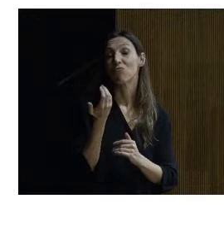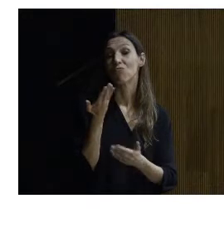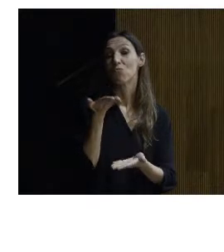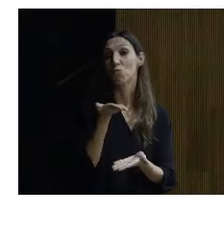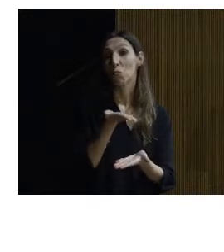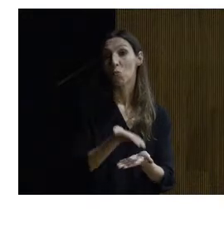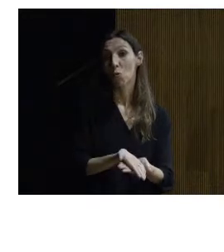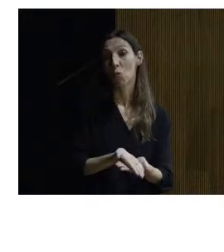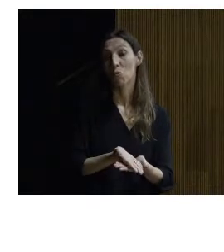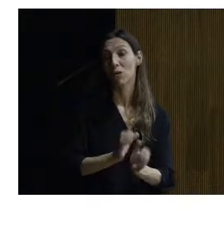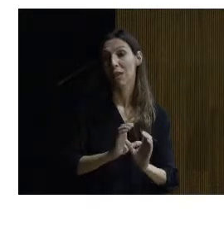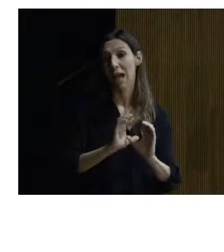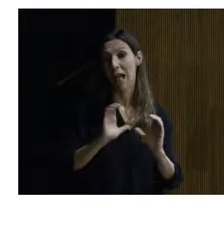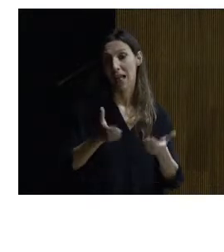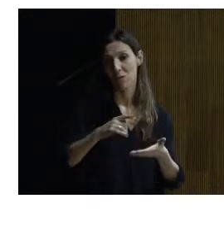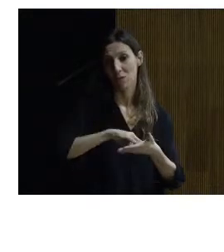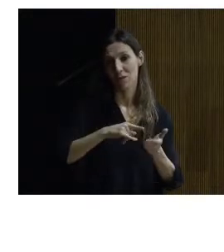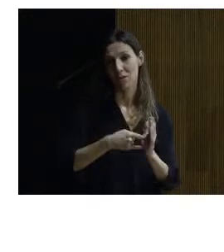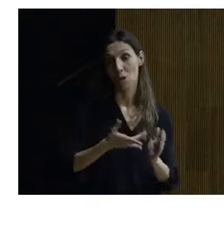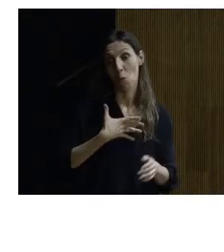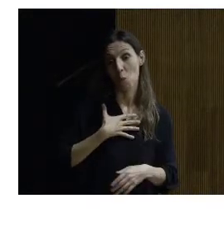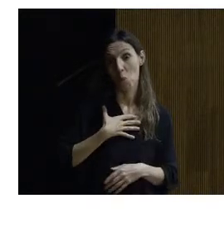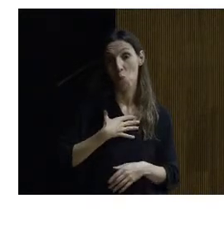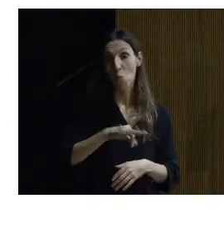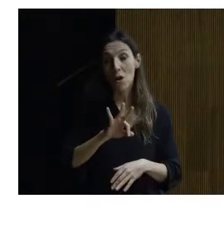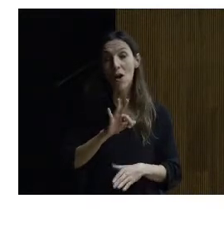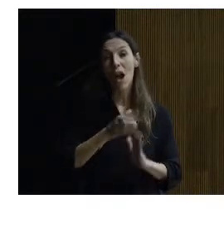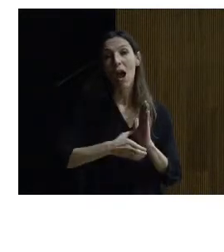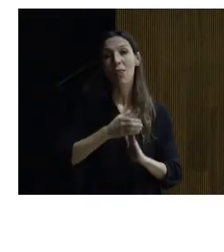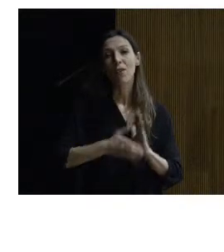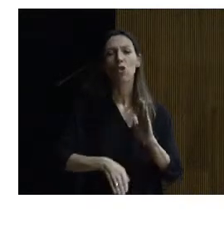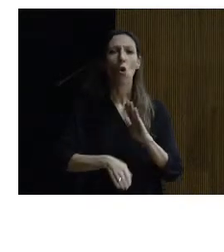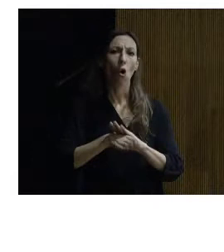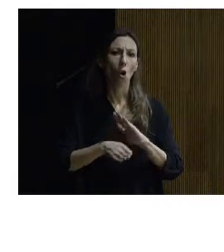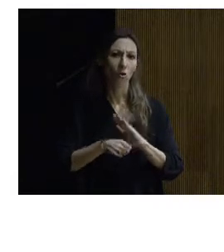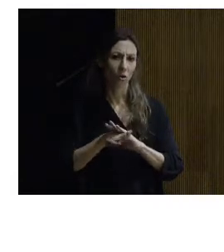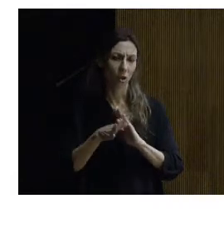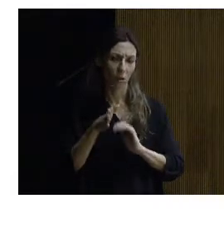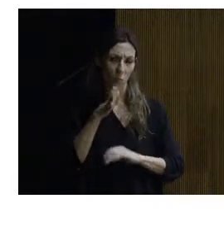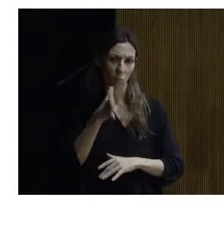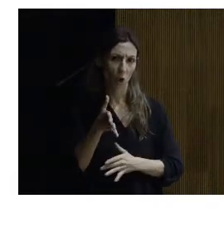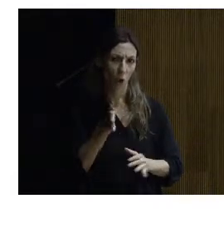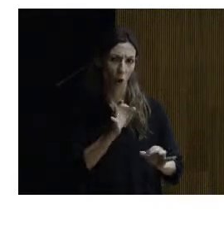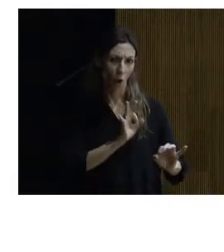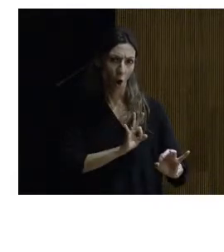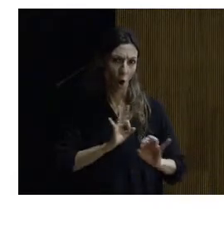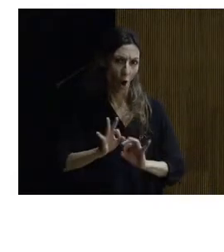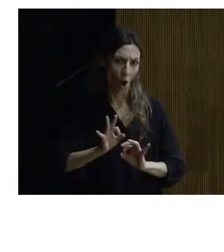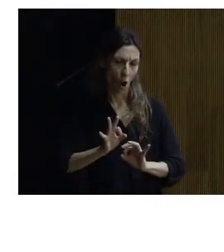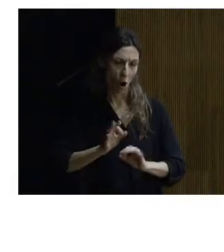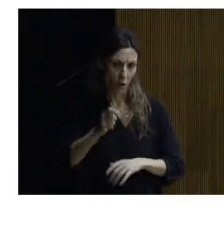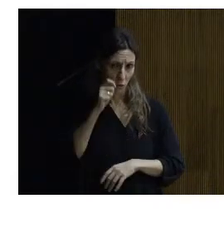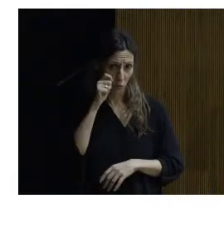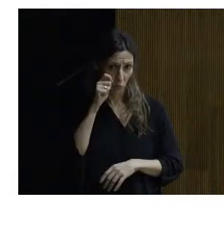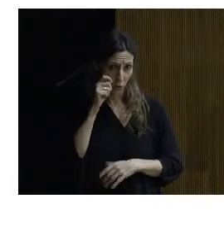del equipo de arquitectos que dice bueno a lo mejor podemos seguir mantiendo ese ascensor que va a ordenar la visita turística por el lado digamos por